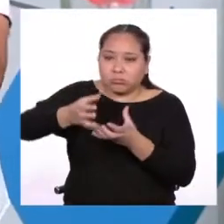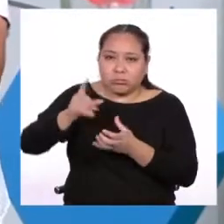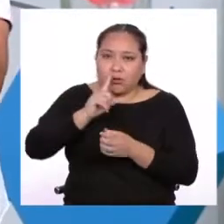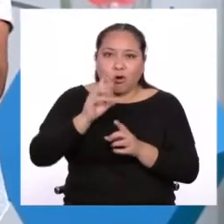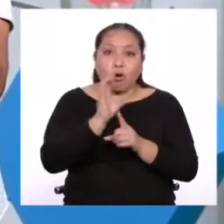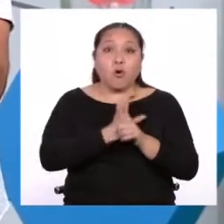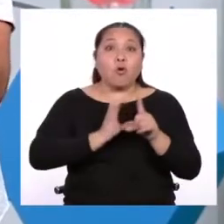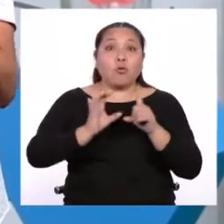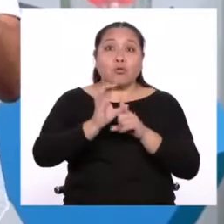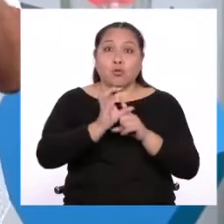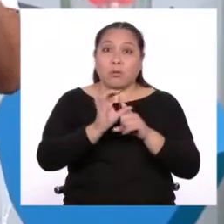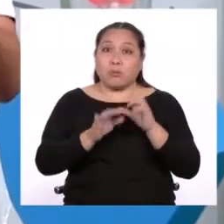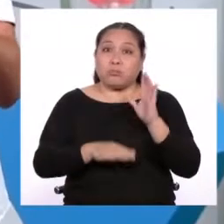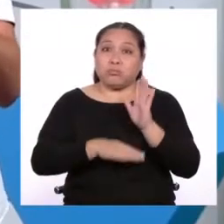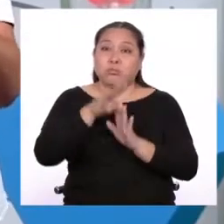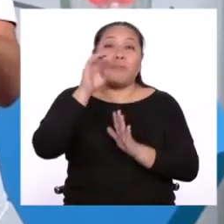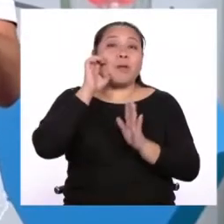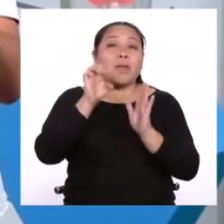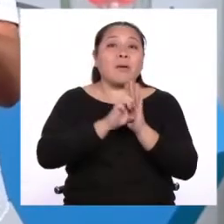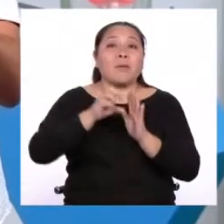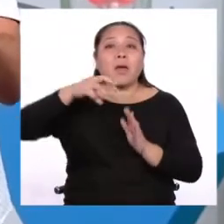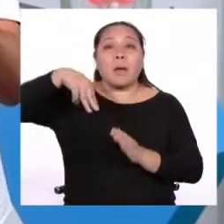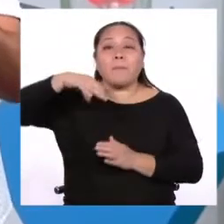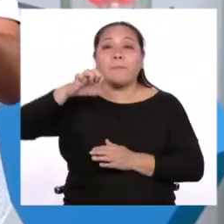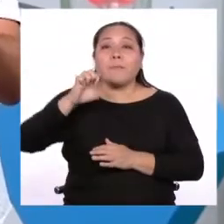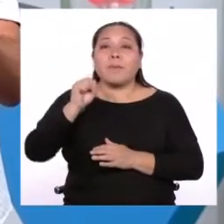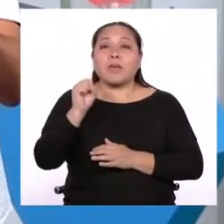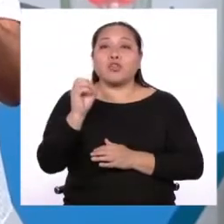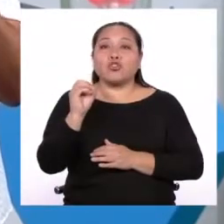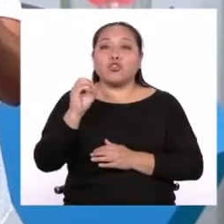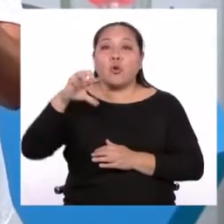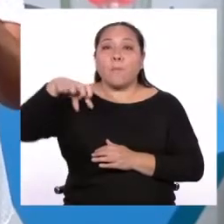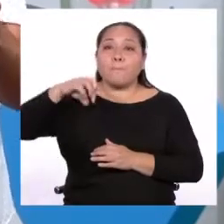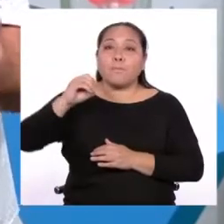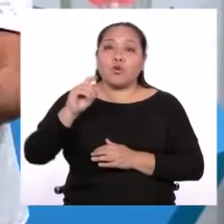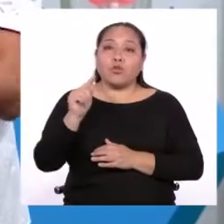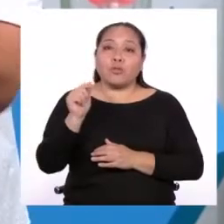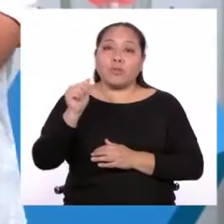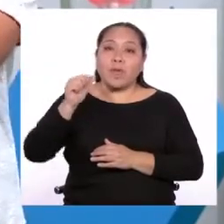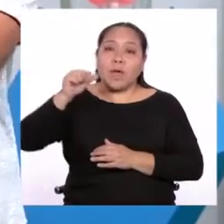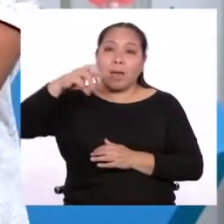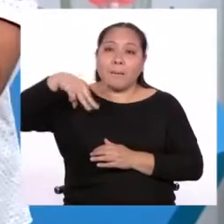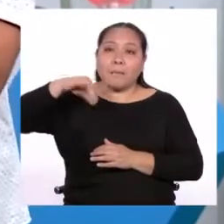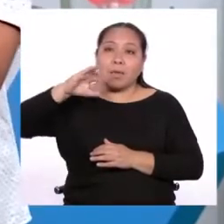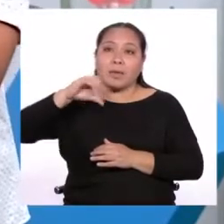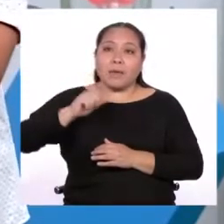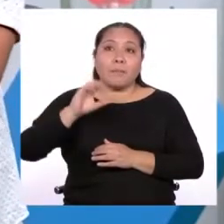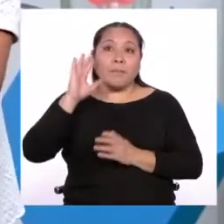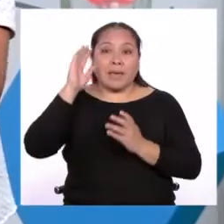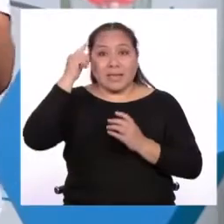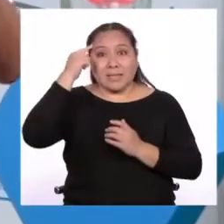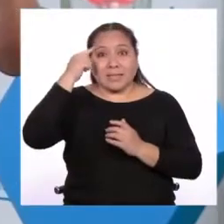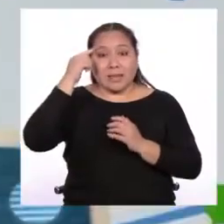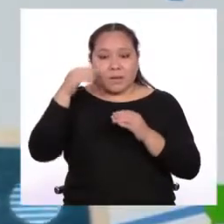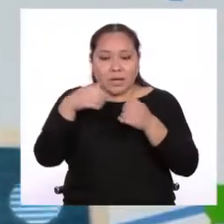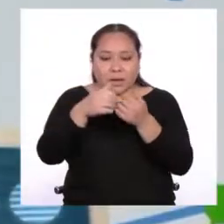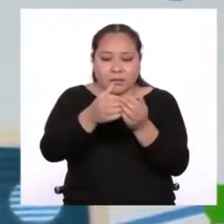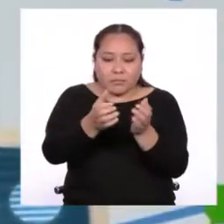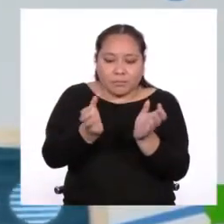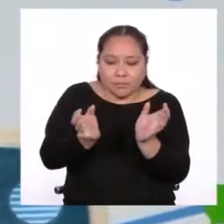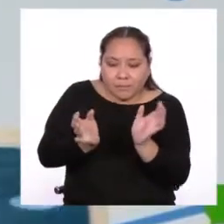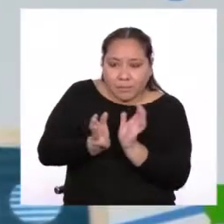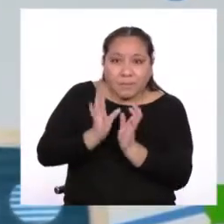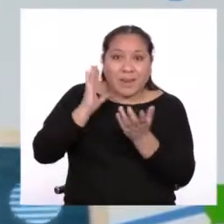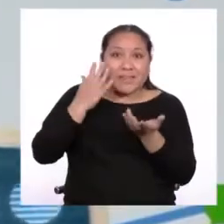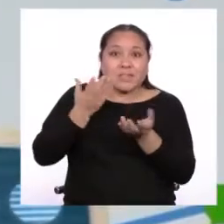muy desarrolladas como la Mesopotámica, se pensaba que la tierra era plana como un plato. Por otro